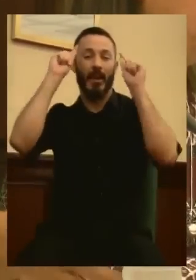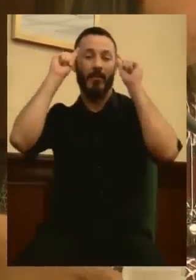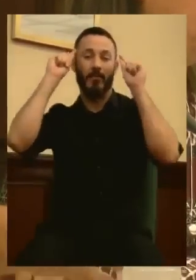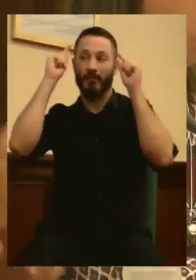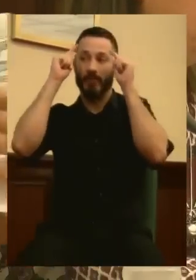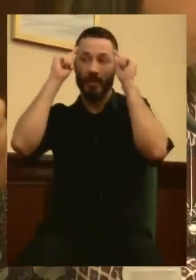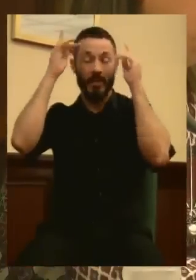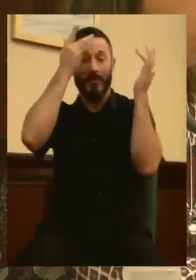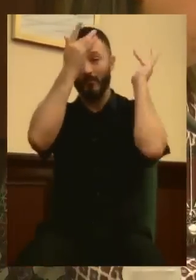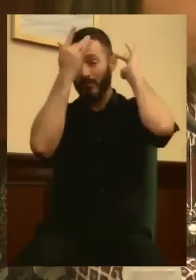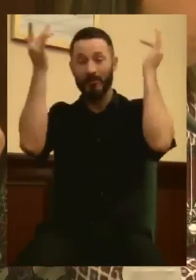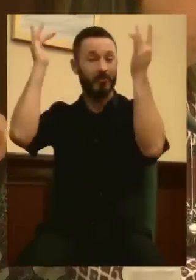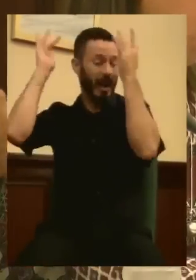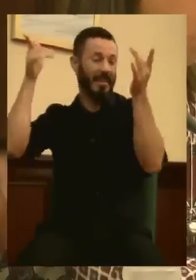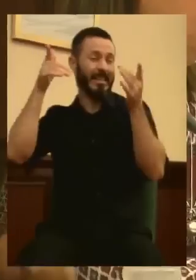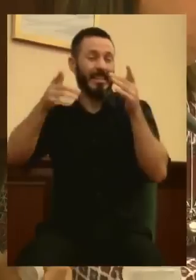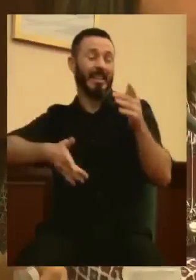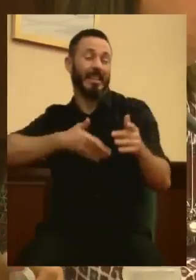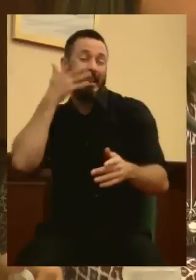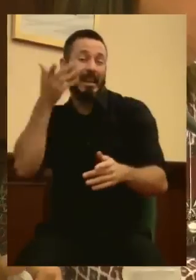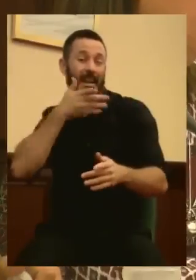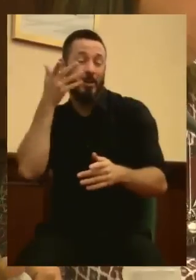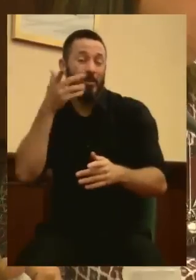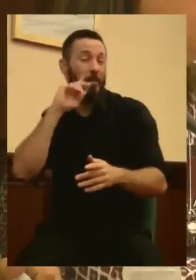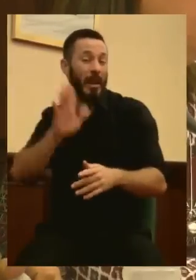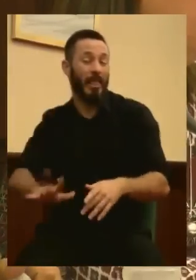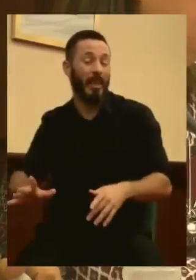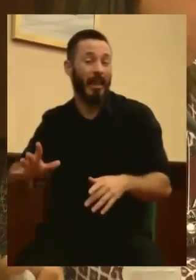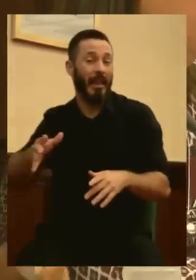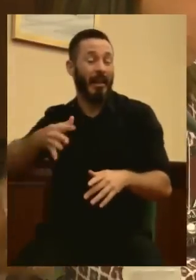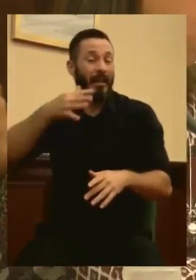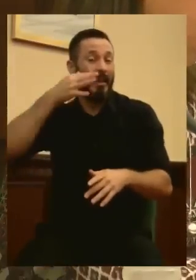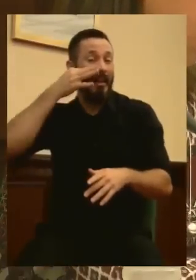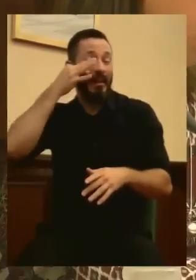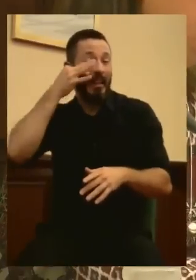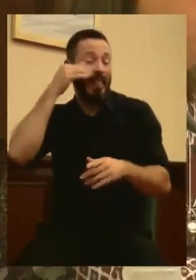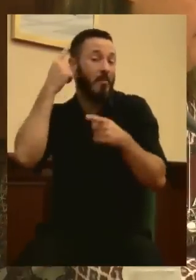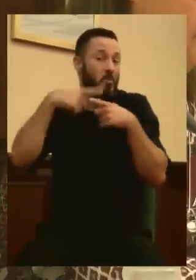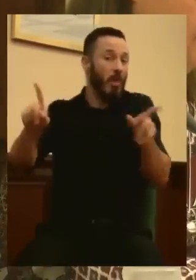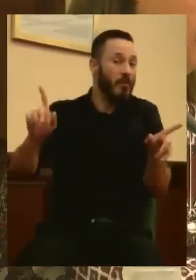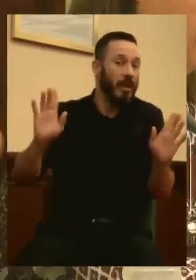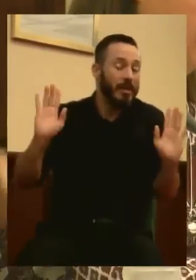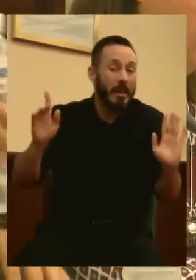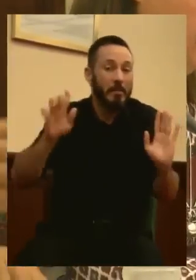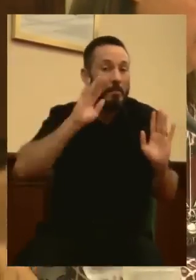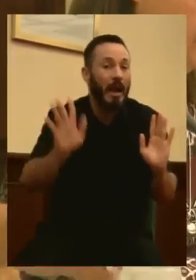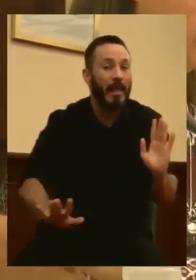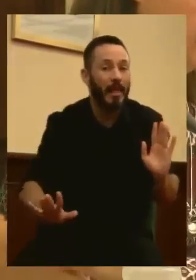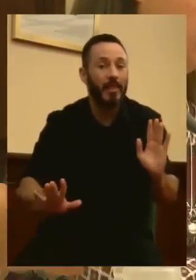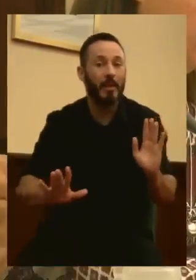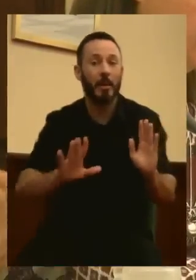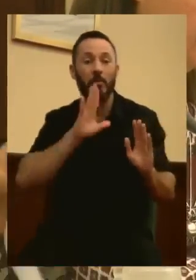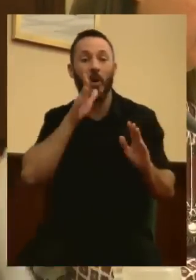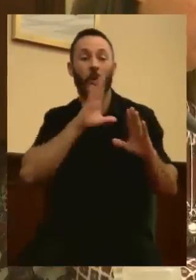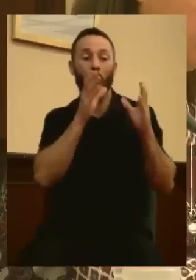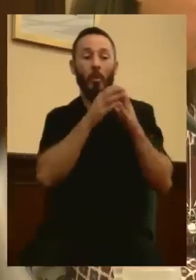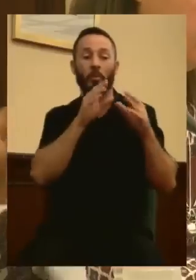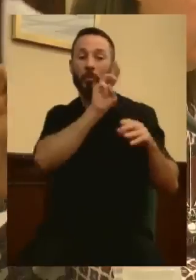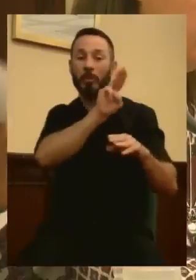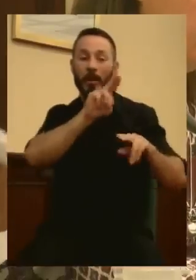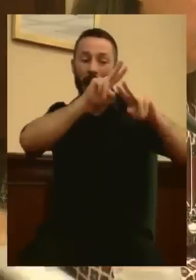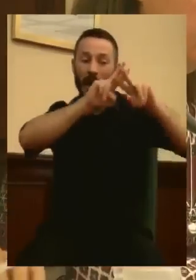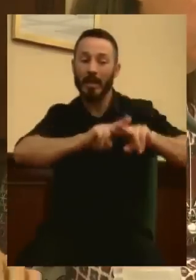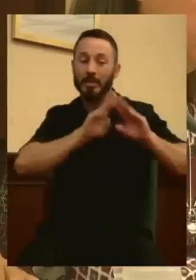apreciamos una evidente desconexión de la realidad en los análisis y las iniciativas que presenta su grupo.